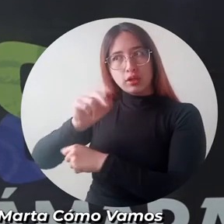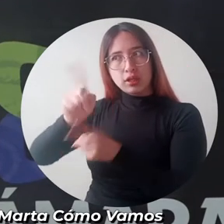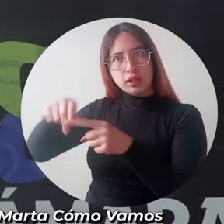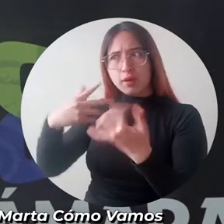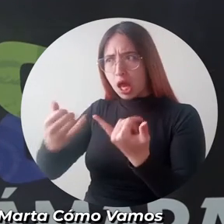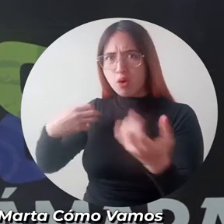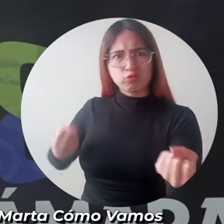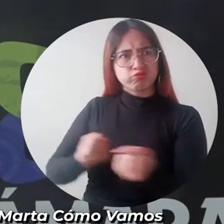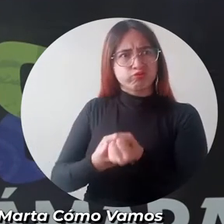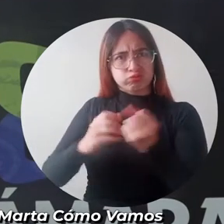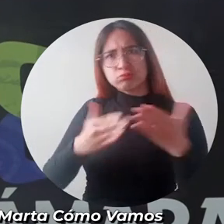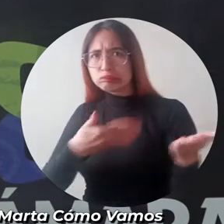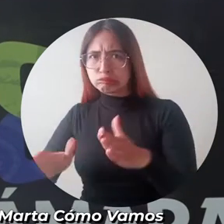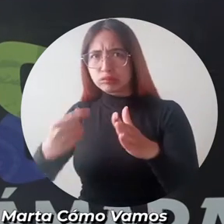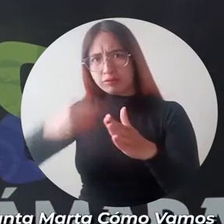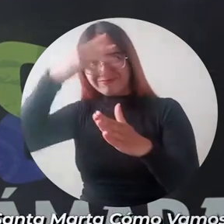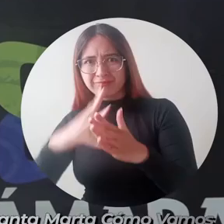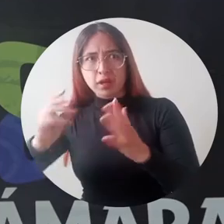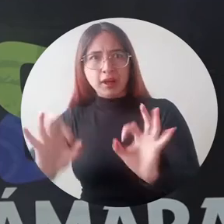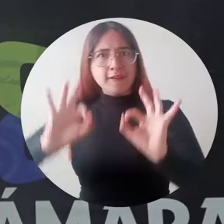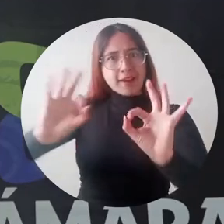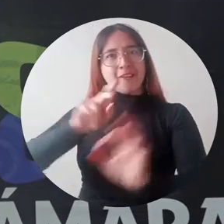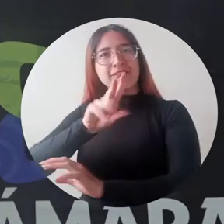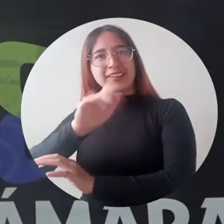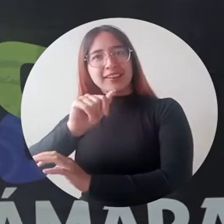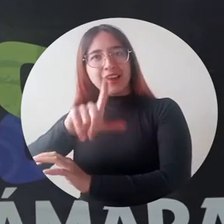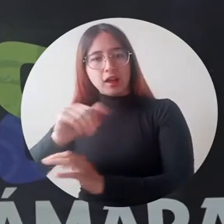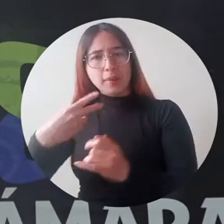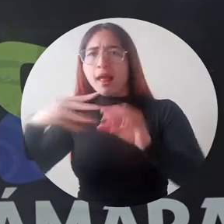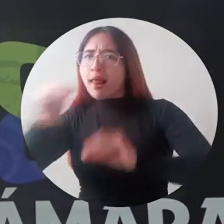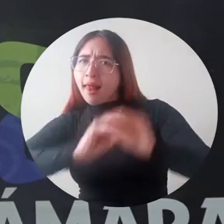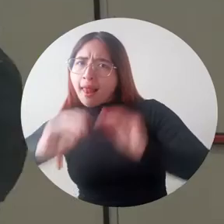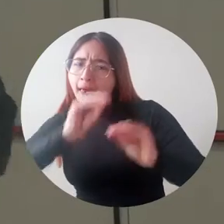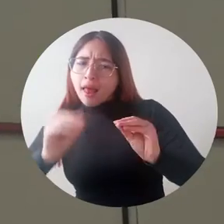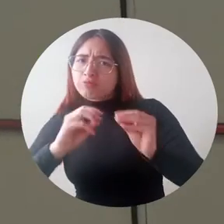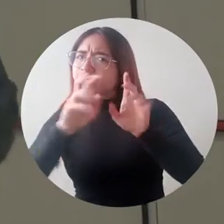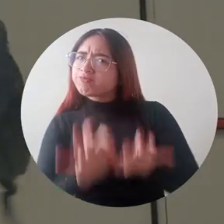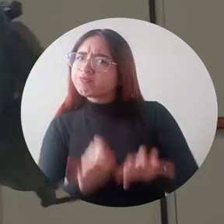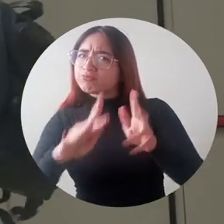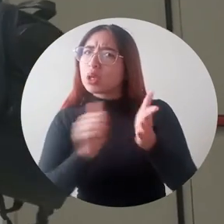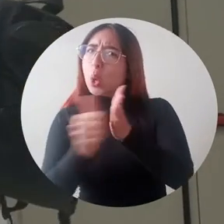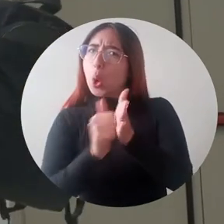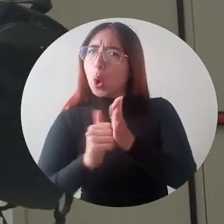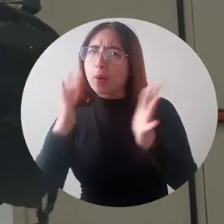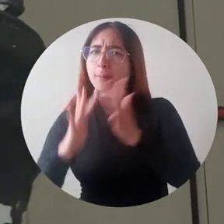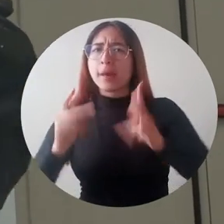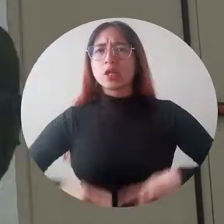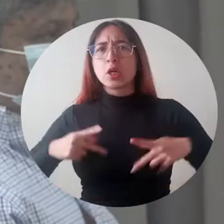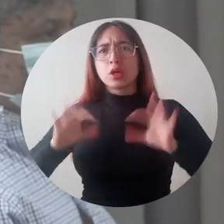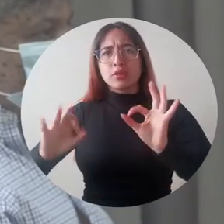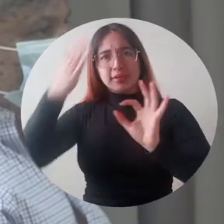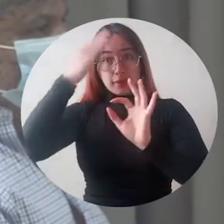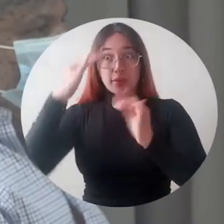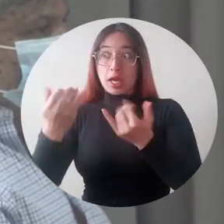prestado a Santa Marta Vital y al programa Santa Marta Cómo Vamos en la conformación de este informe de calidad de vida. Su participación fue trascendental porque con ellos, a